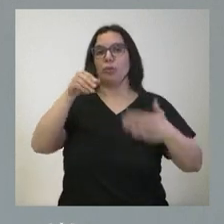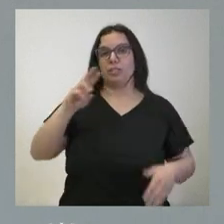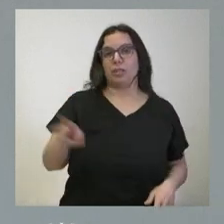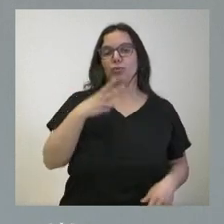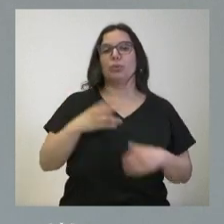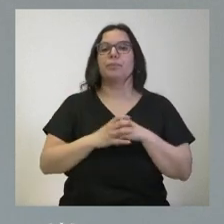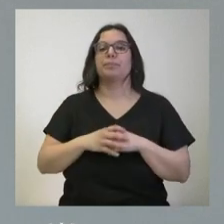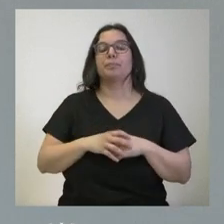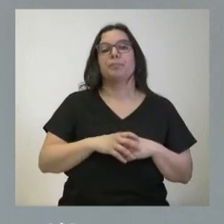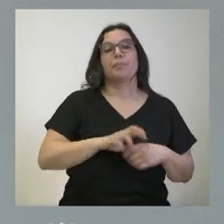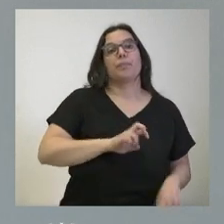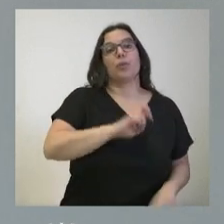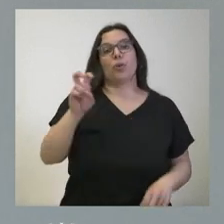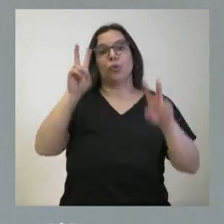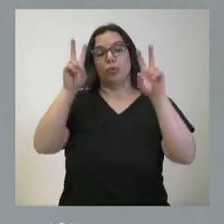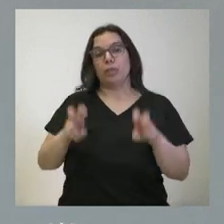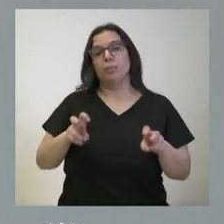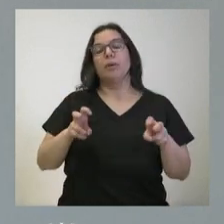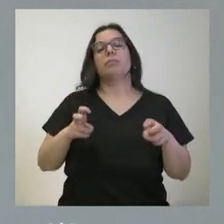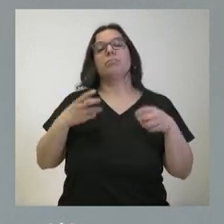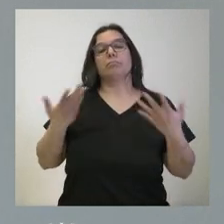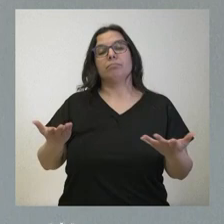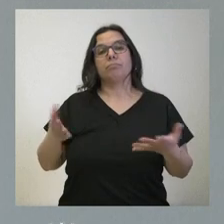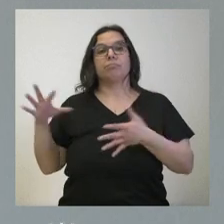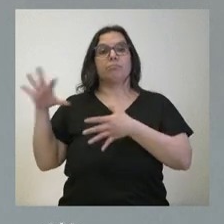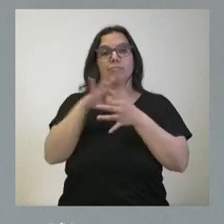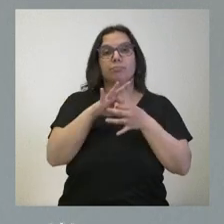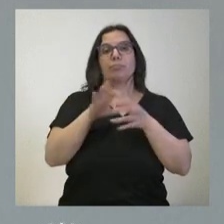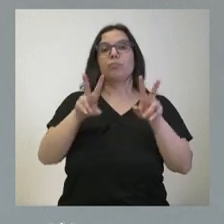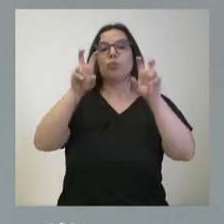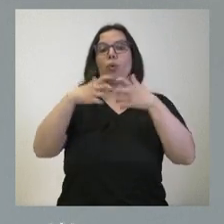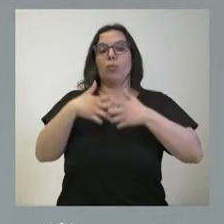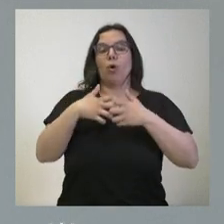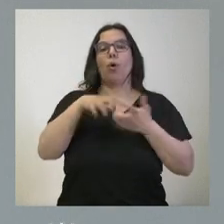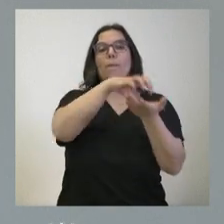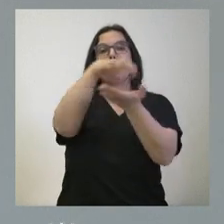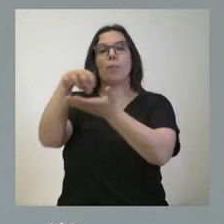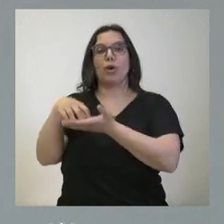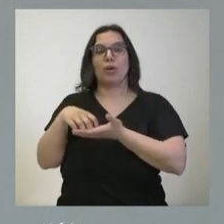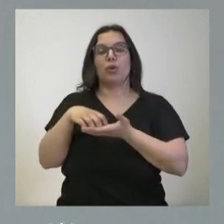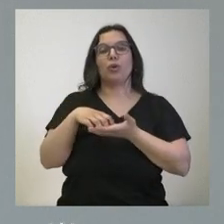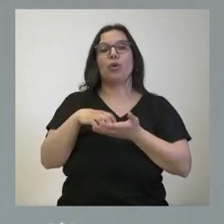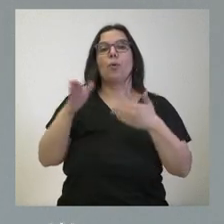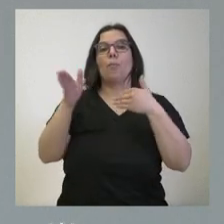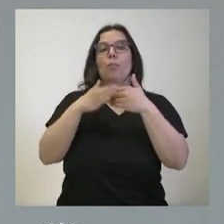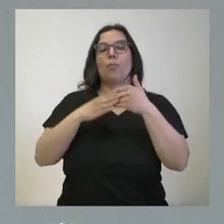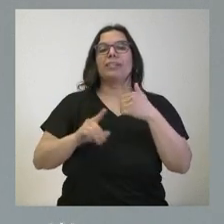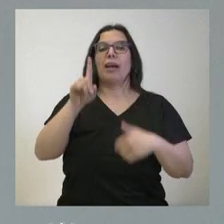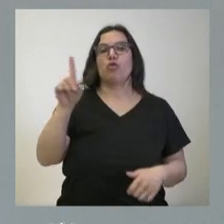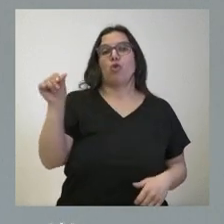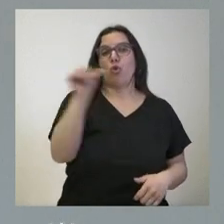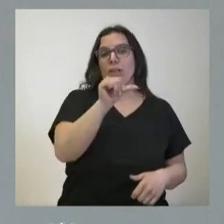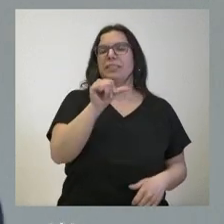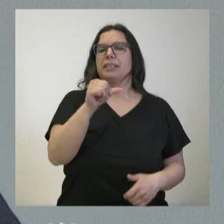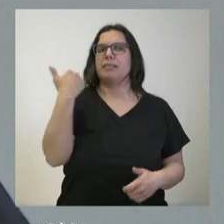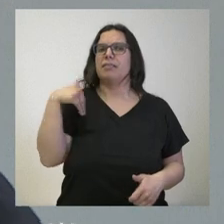El segundo de los aspectos que se suman a la anterior es el que tiene que ver con el nuevo polígono industrial Puerta del Noroeste. Creo que, además, son varias